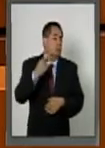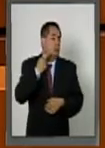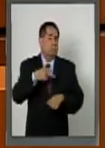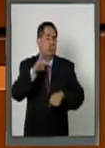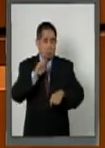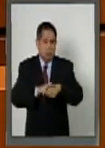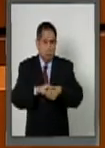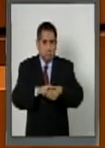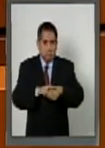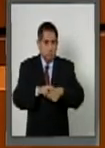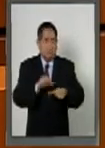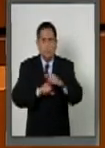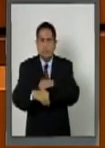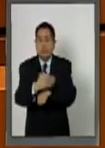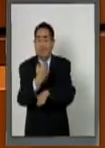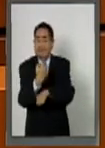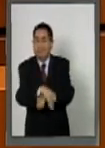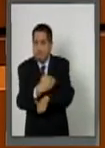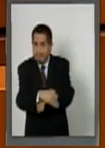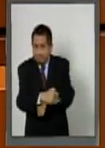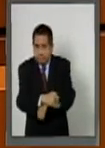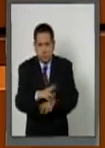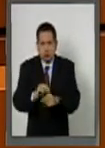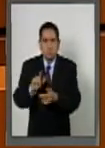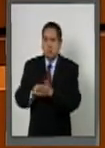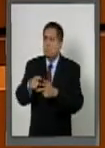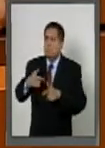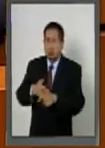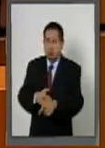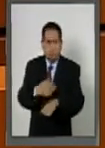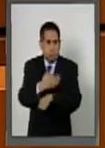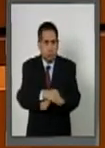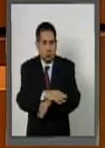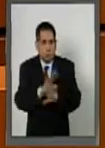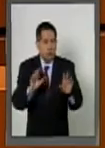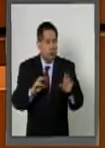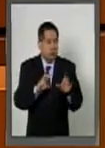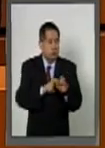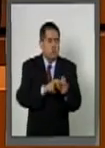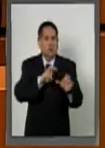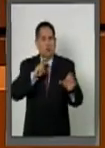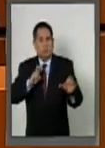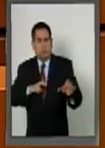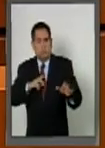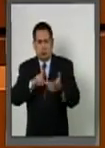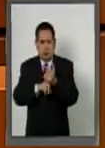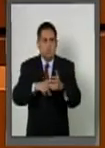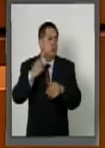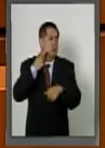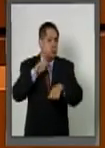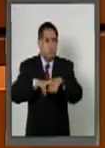ante la ausencia temporal o ante la excusa del Procurador en algún asunto en que se ve involucrado.